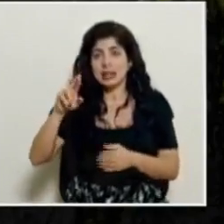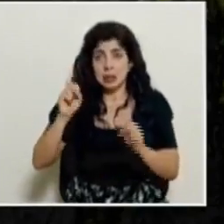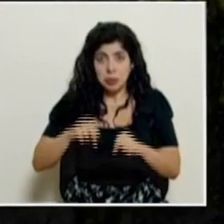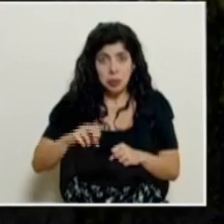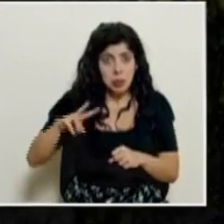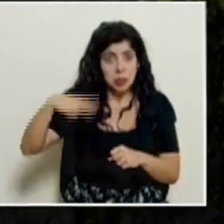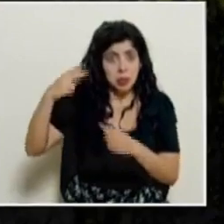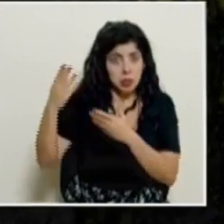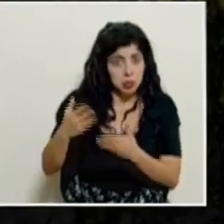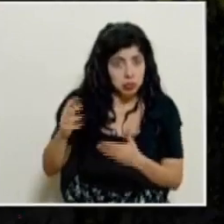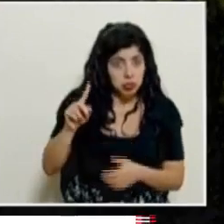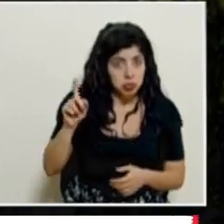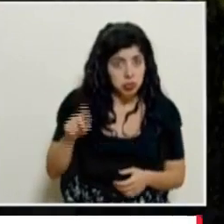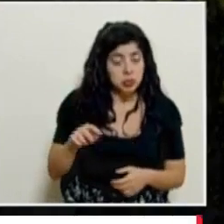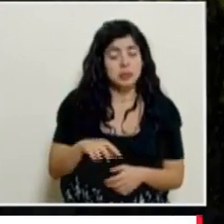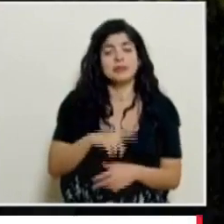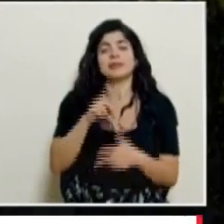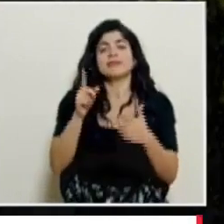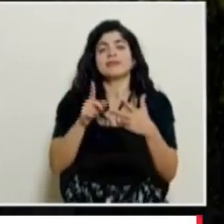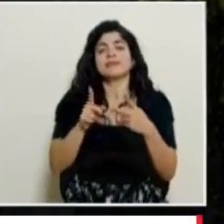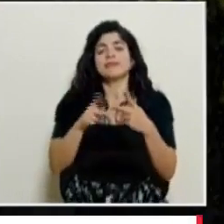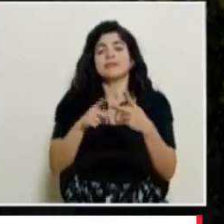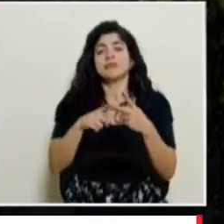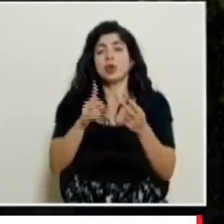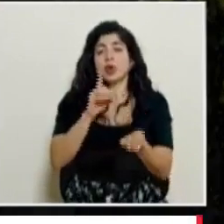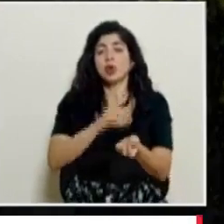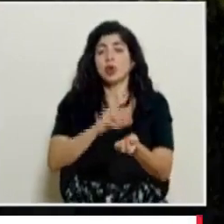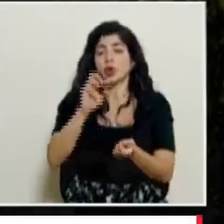y en el caso de doctor Ruiz